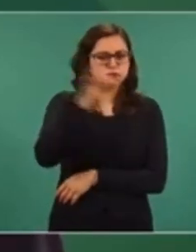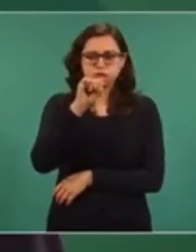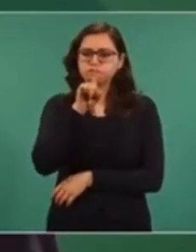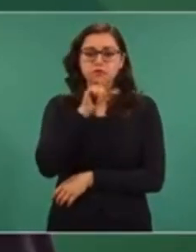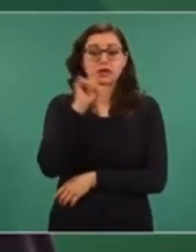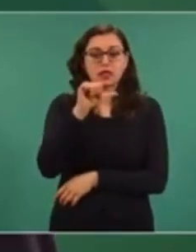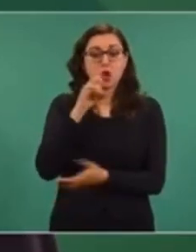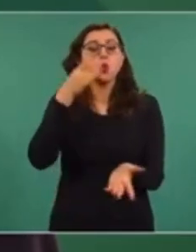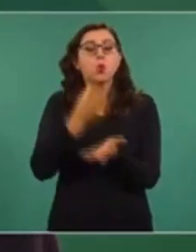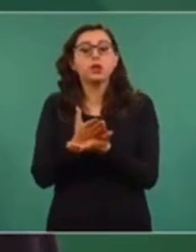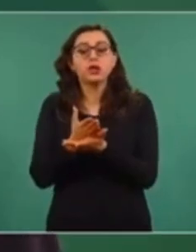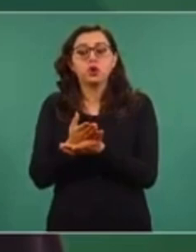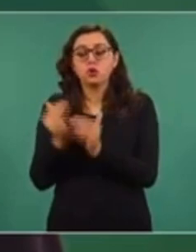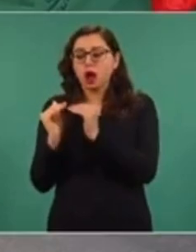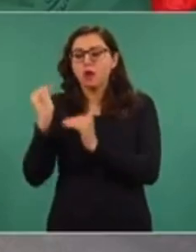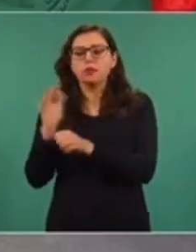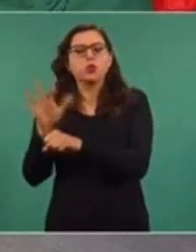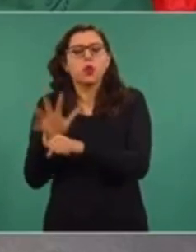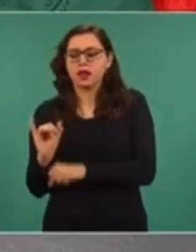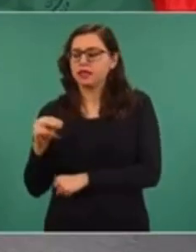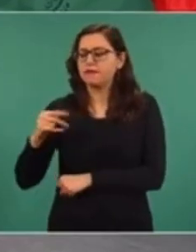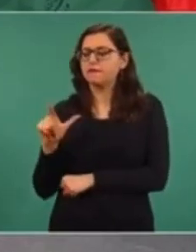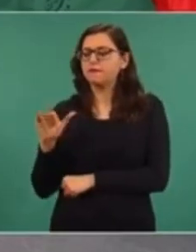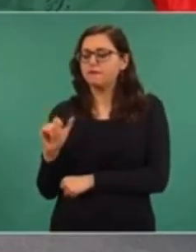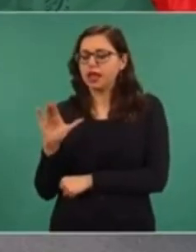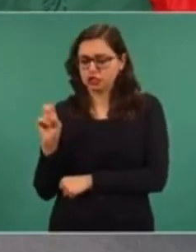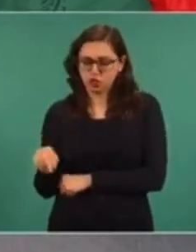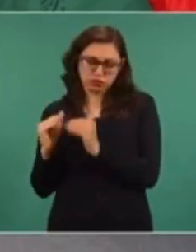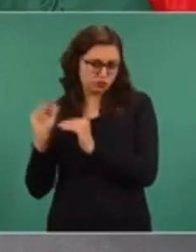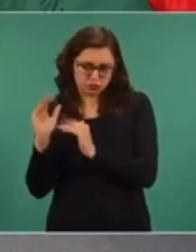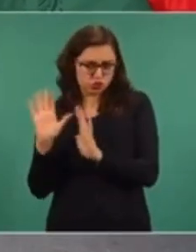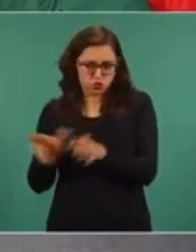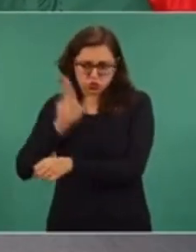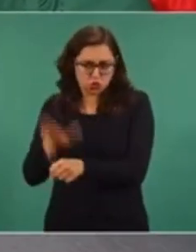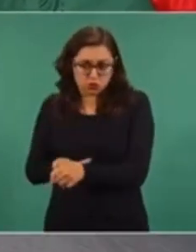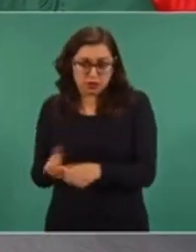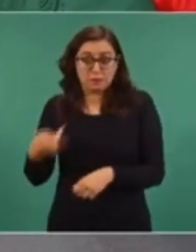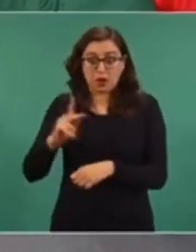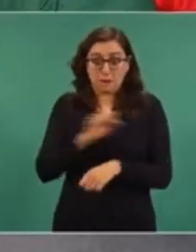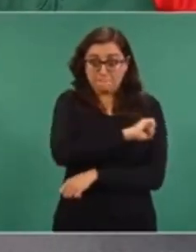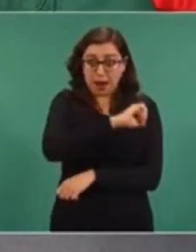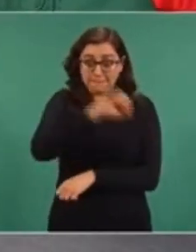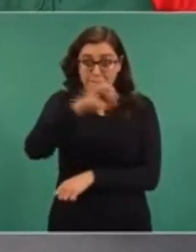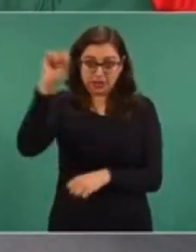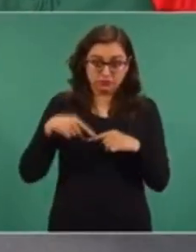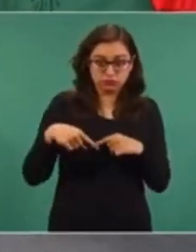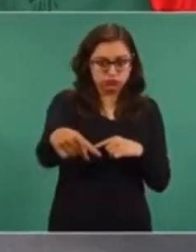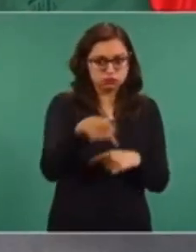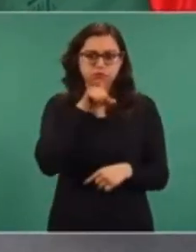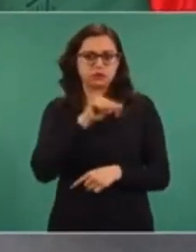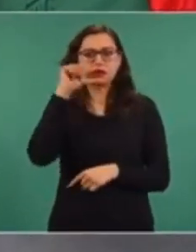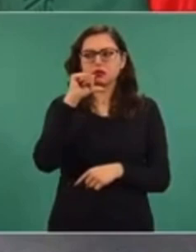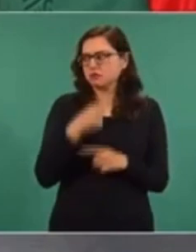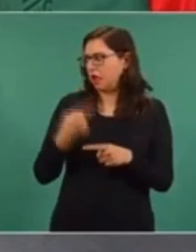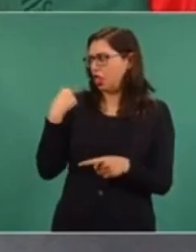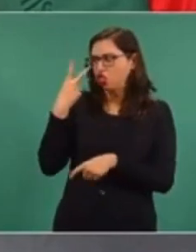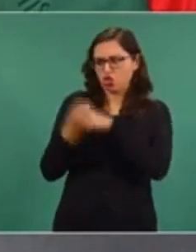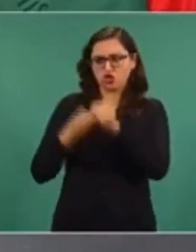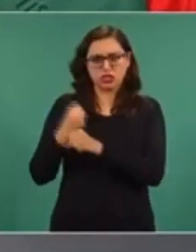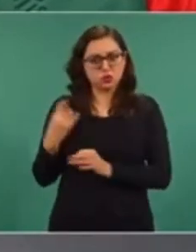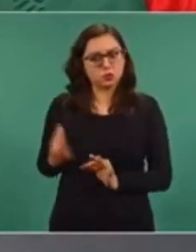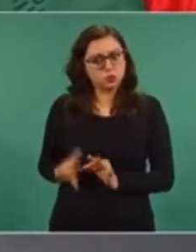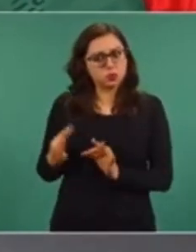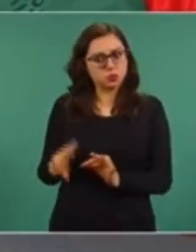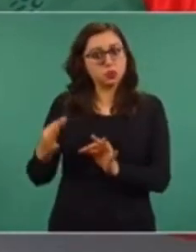en términos reales, no van a aumentar durante ese exenio, y lo he venido cumpliendo. Incluso en el caso de las gasolinas, del